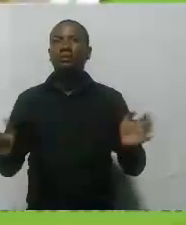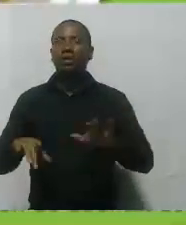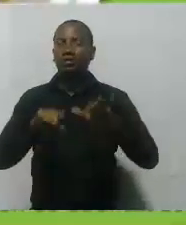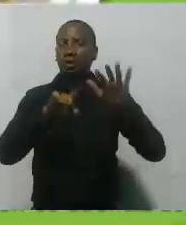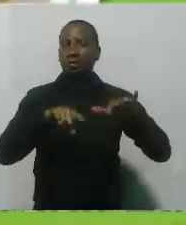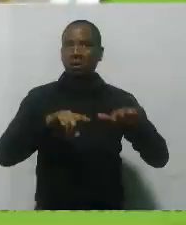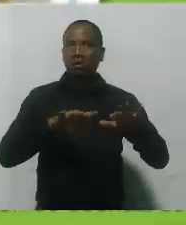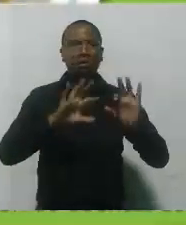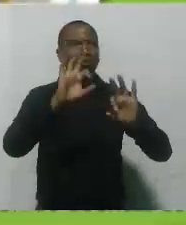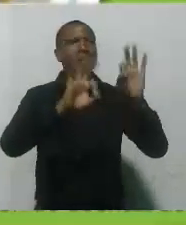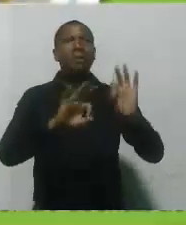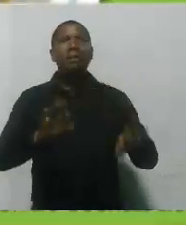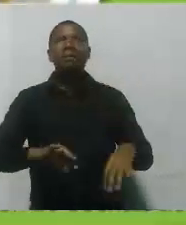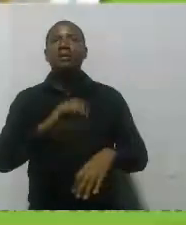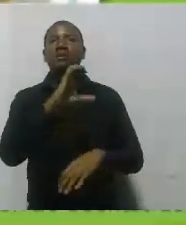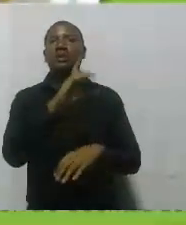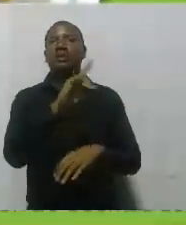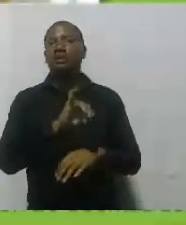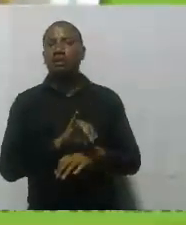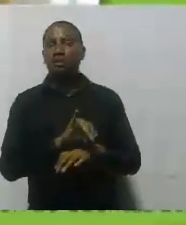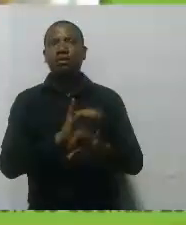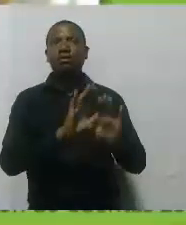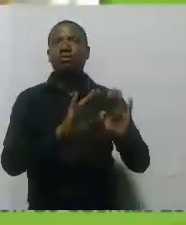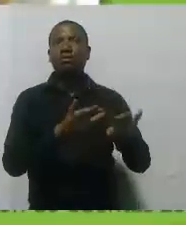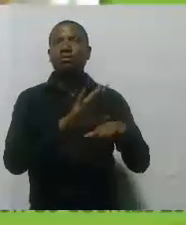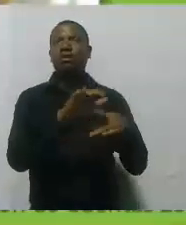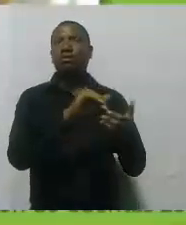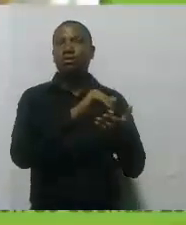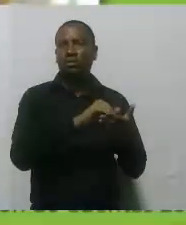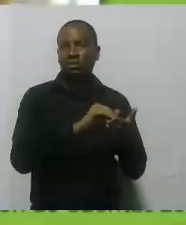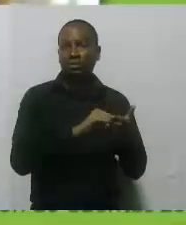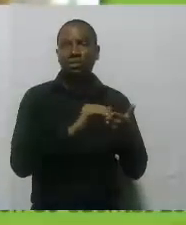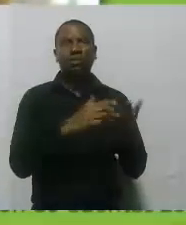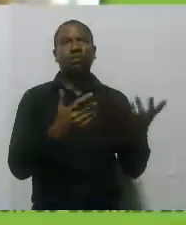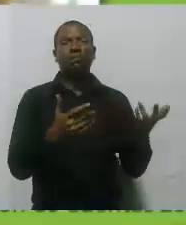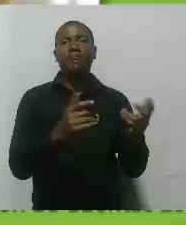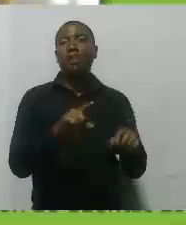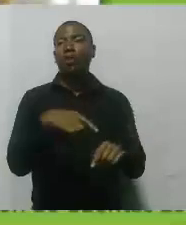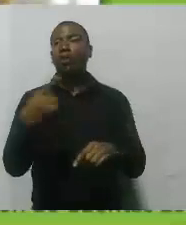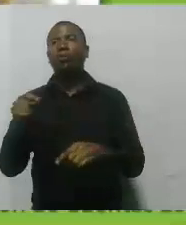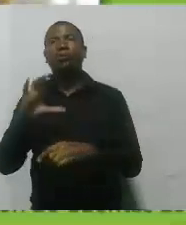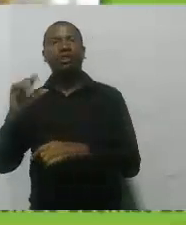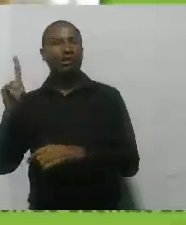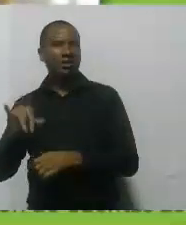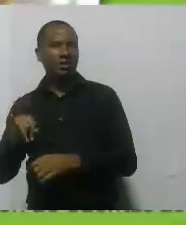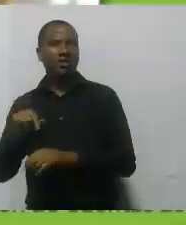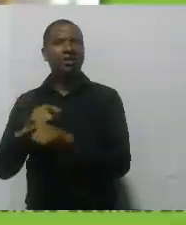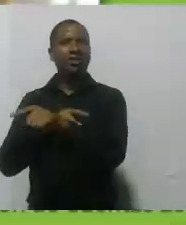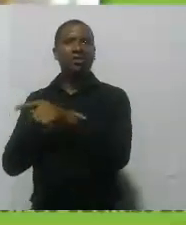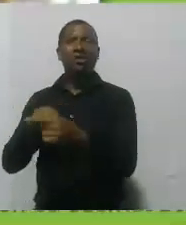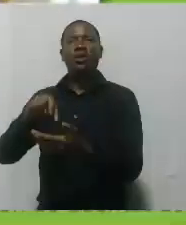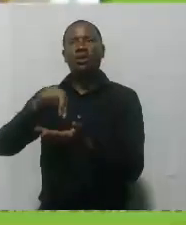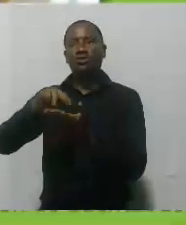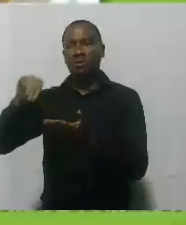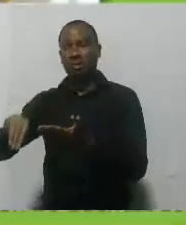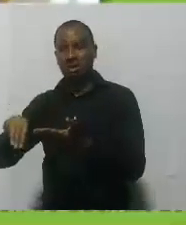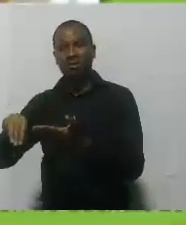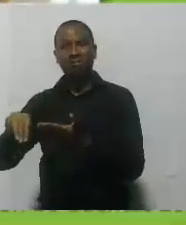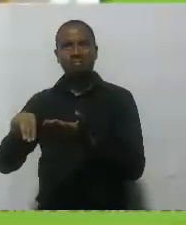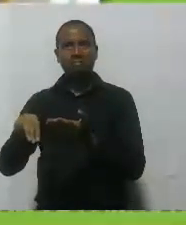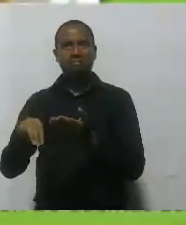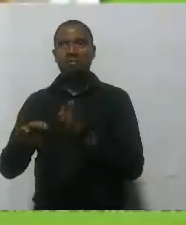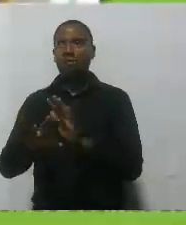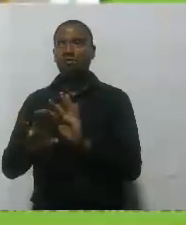CDI, el CDI de la Ciénaga de la Virgen, el CDI de los Ángeles de Amor que está ubicado en Nelson Mandela y